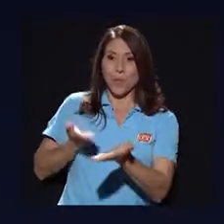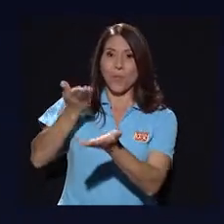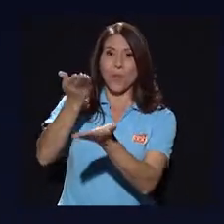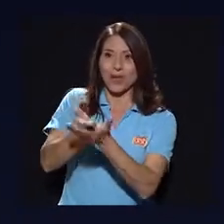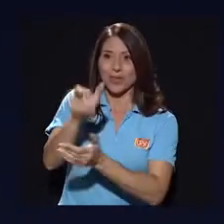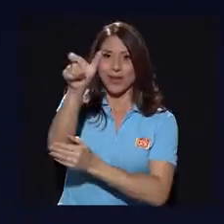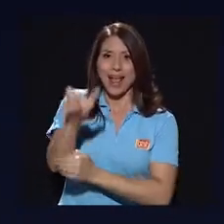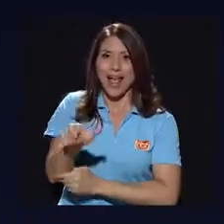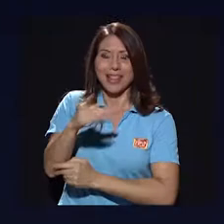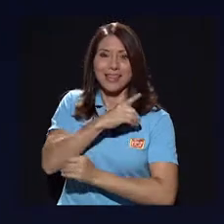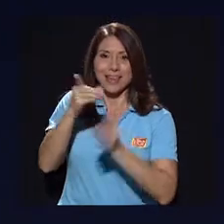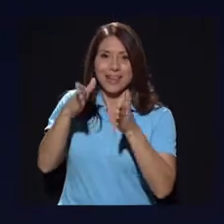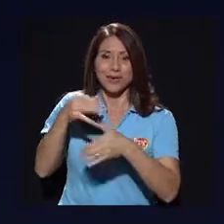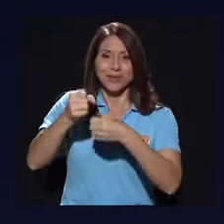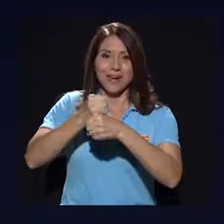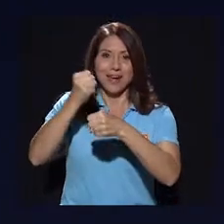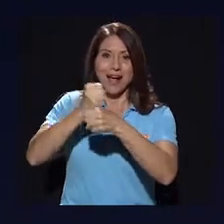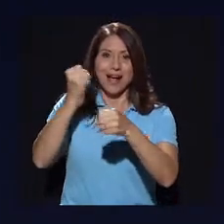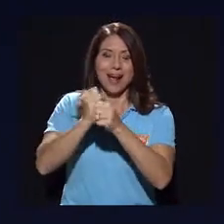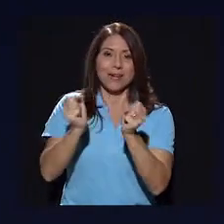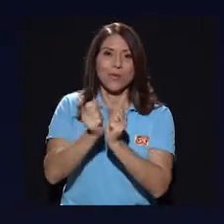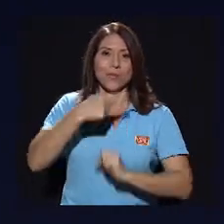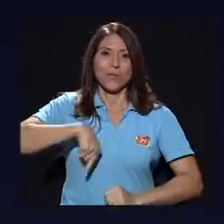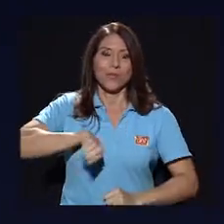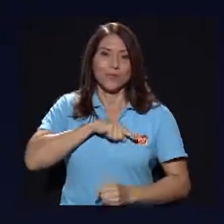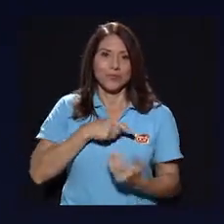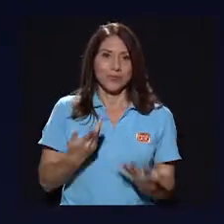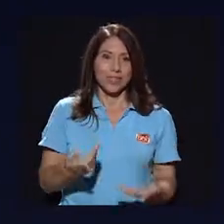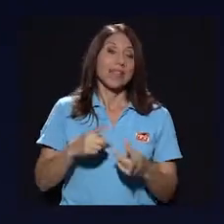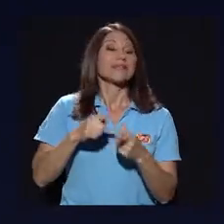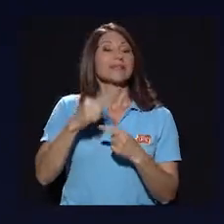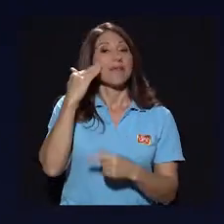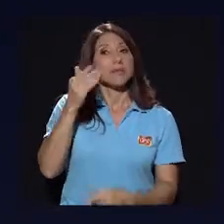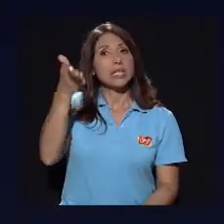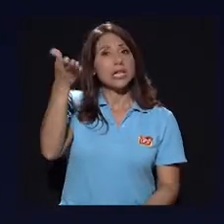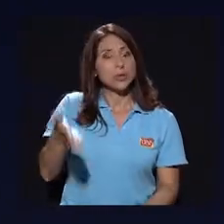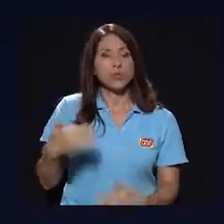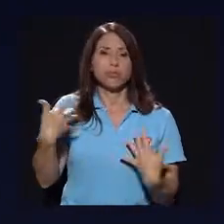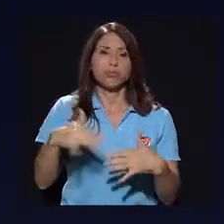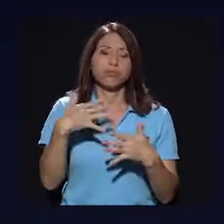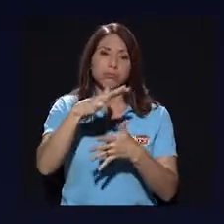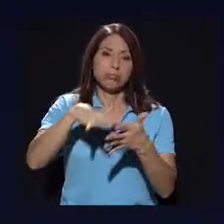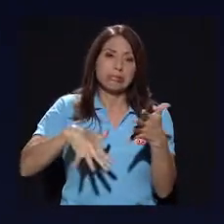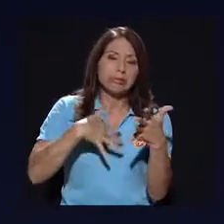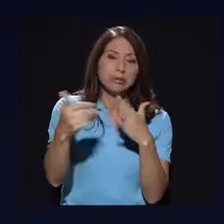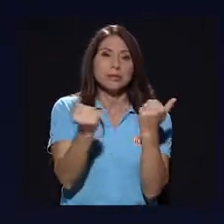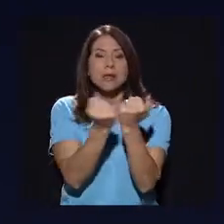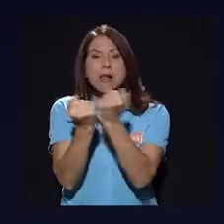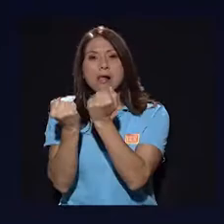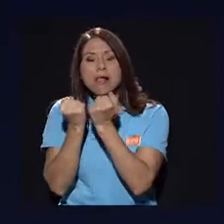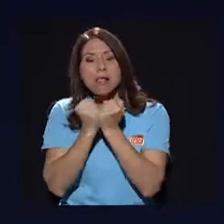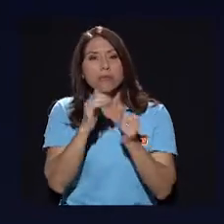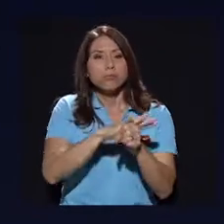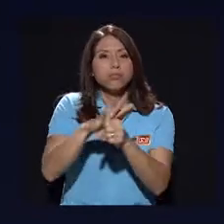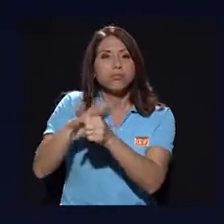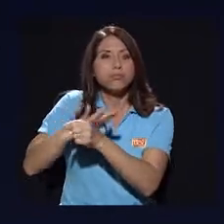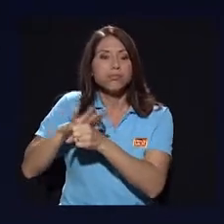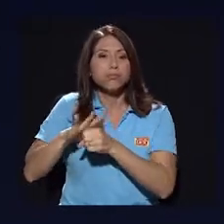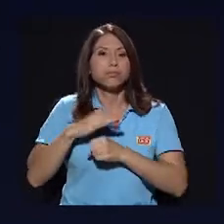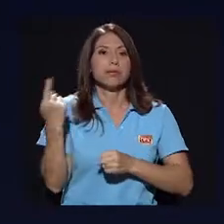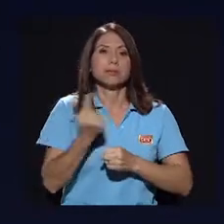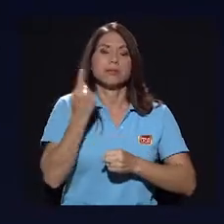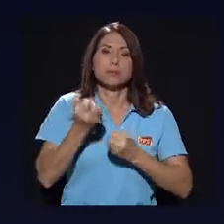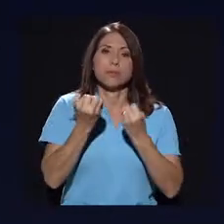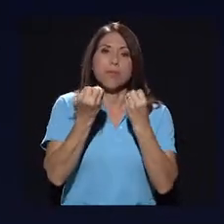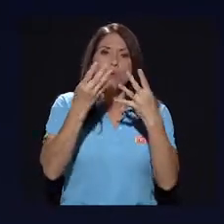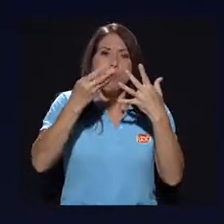proponiéndole al director trabajar en el proyecto de nosotras. Entonces, pues sabemos que Julio tiene una agenda súper apretada y que, bueno, está siempre, ¿verdad? Con un